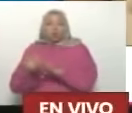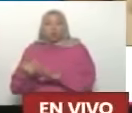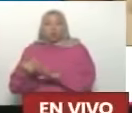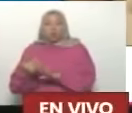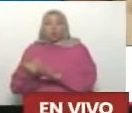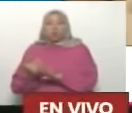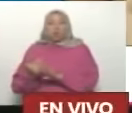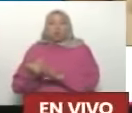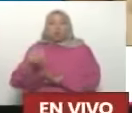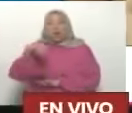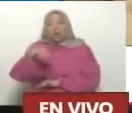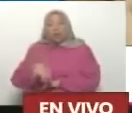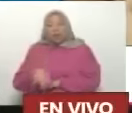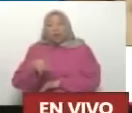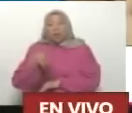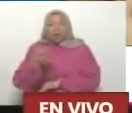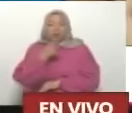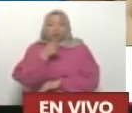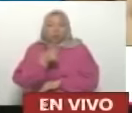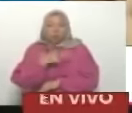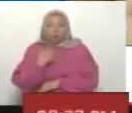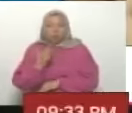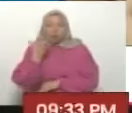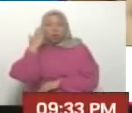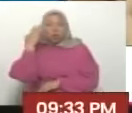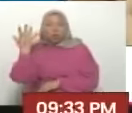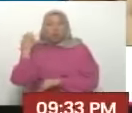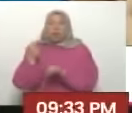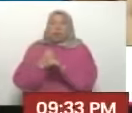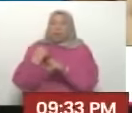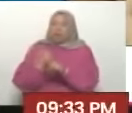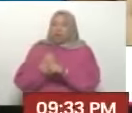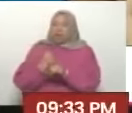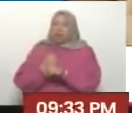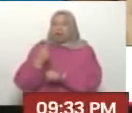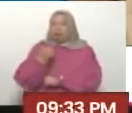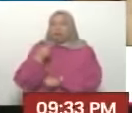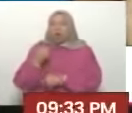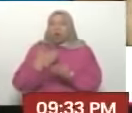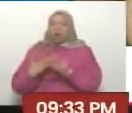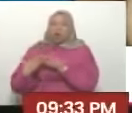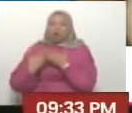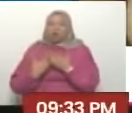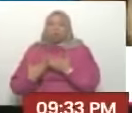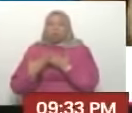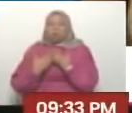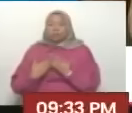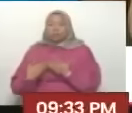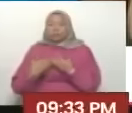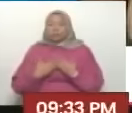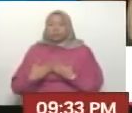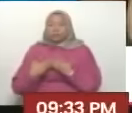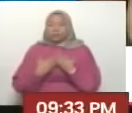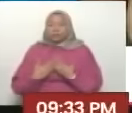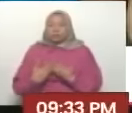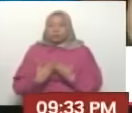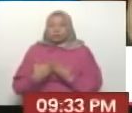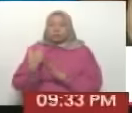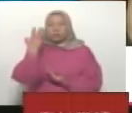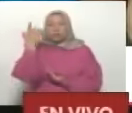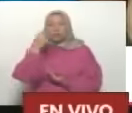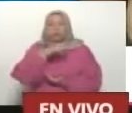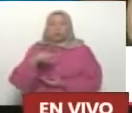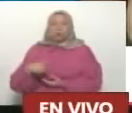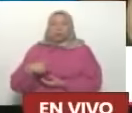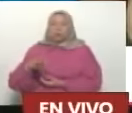municipios, en sus estados, donde ir a soñar, donde ir a trabajar, donde ir a estudiar, y sobre todo donde ir a dejar sus sueños y